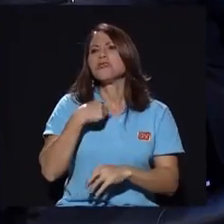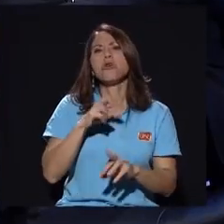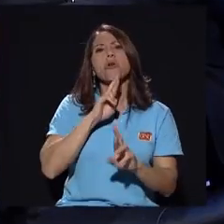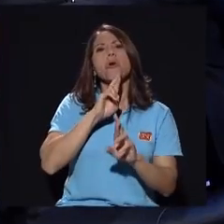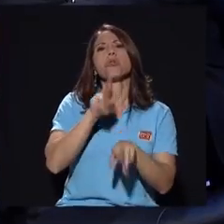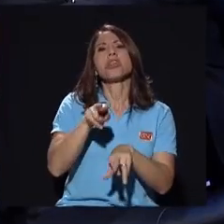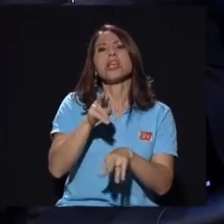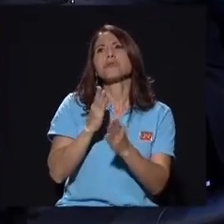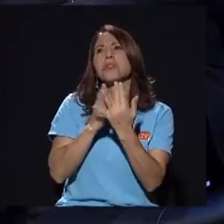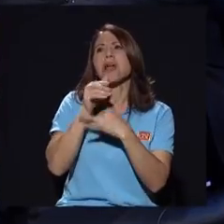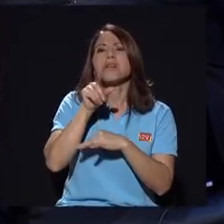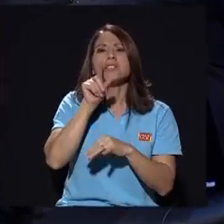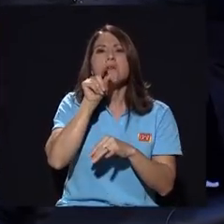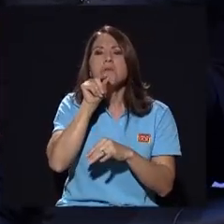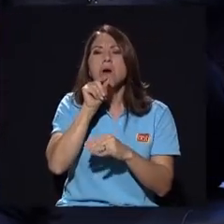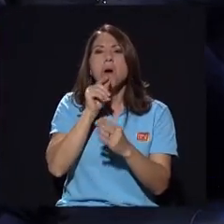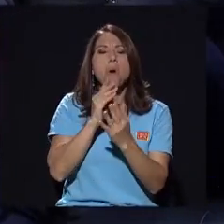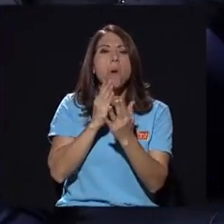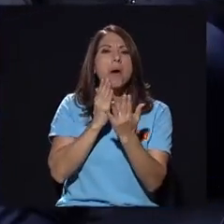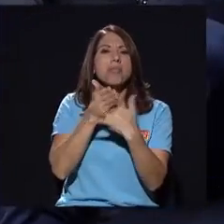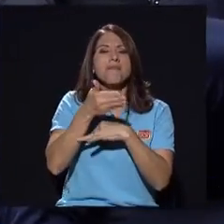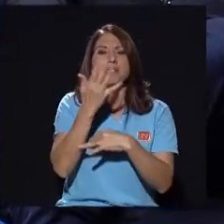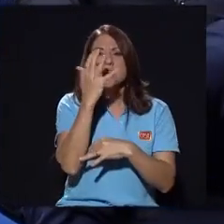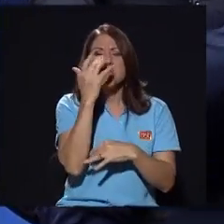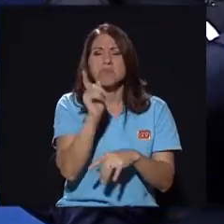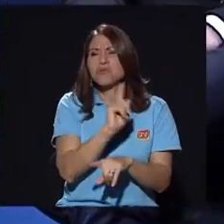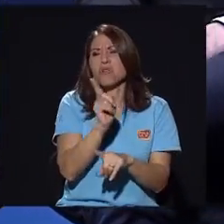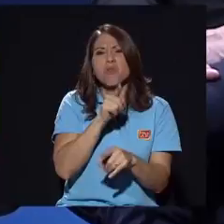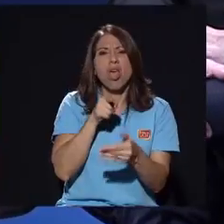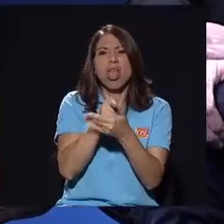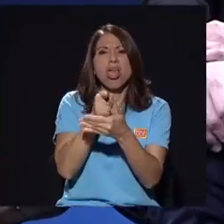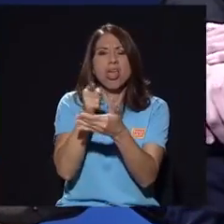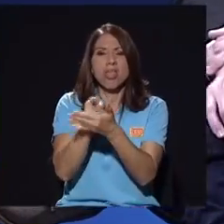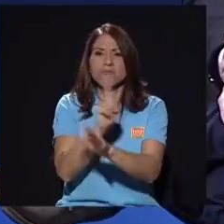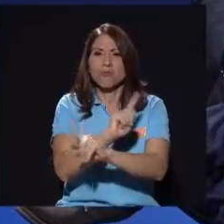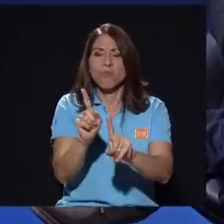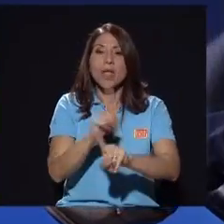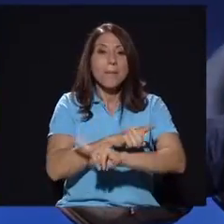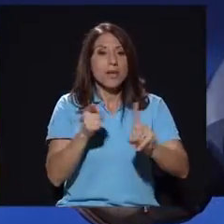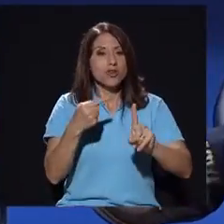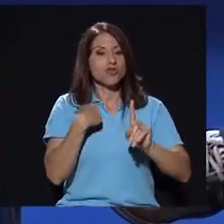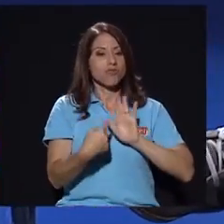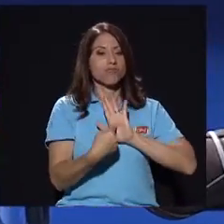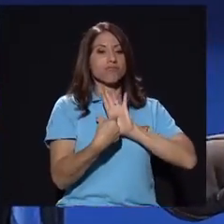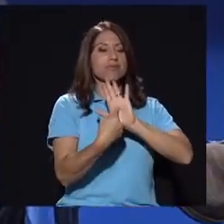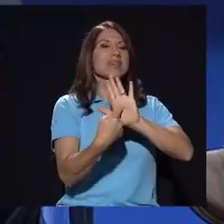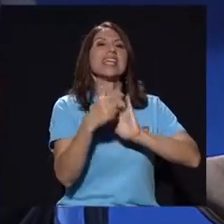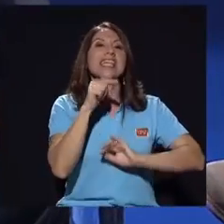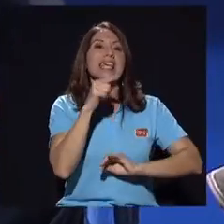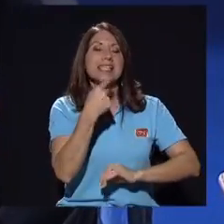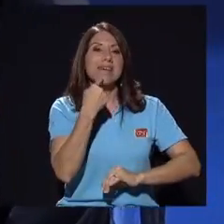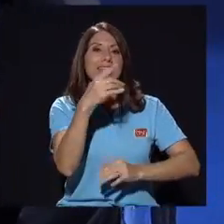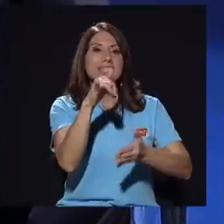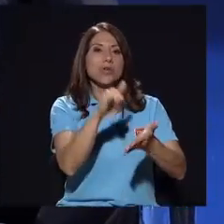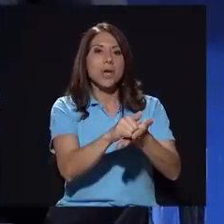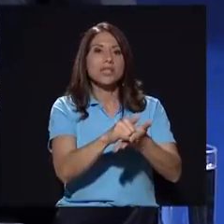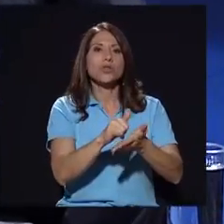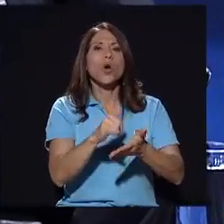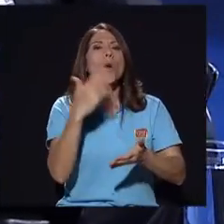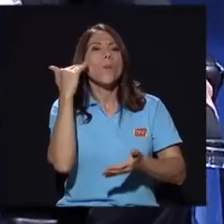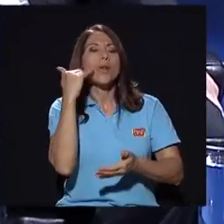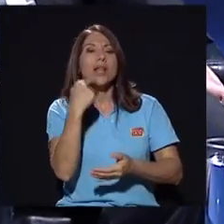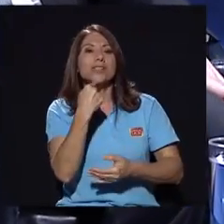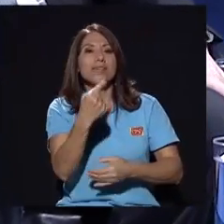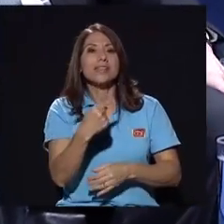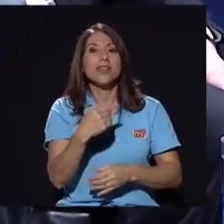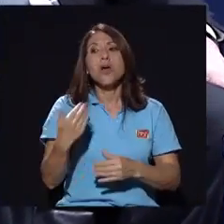troles yo no me pongo a paliar con gente en Facebook pero esto yo tenía muy claro quién lo estaba diciendo y por qué lo estaba diciendo después se publicó su descargo y